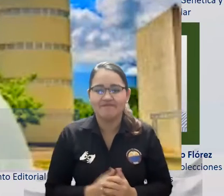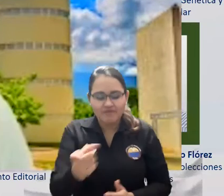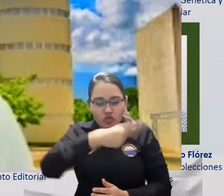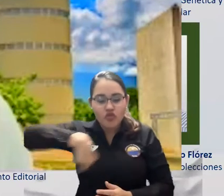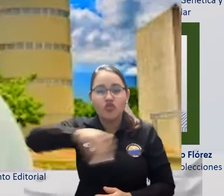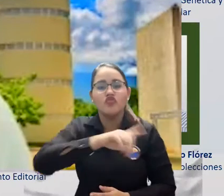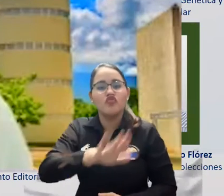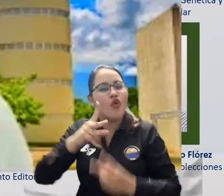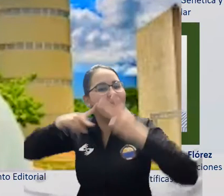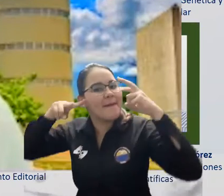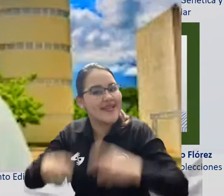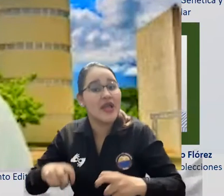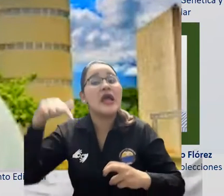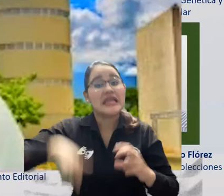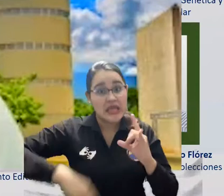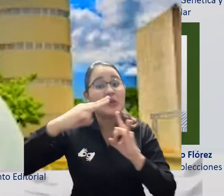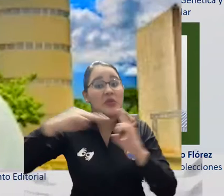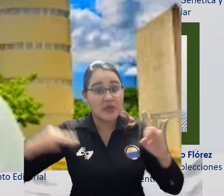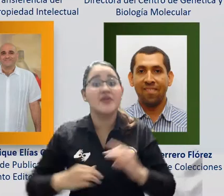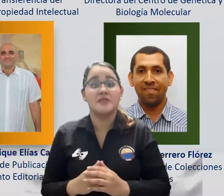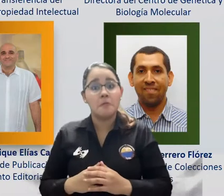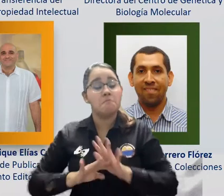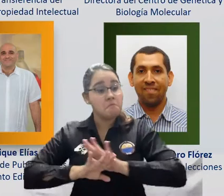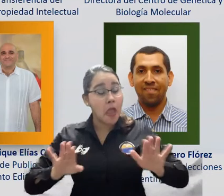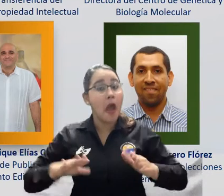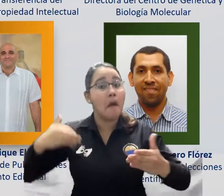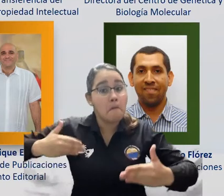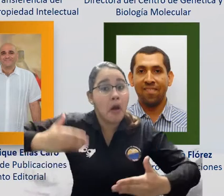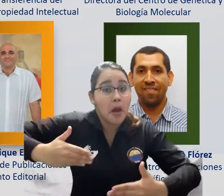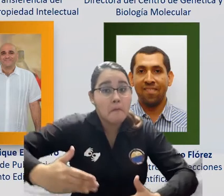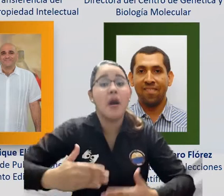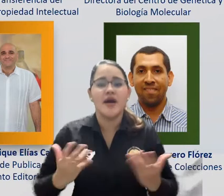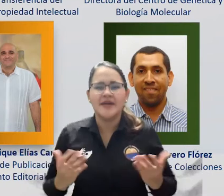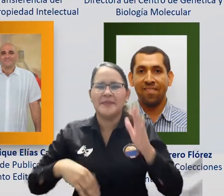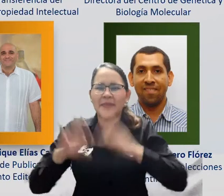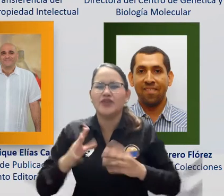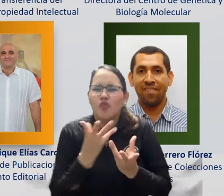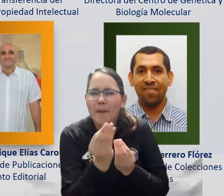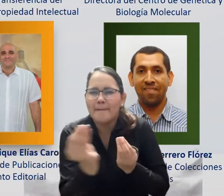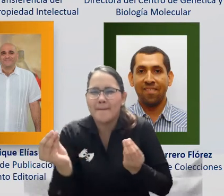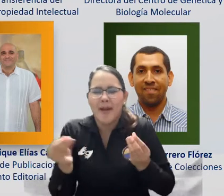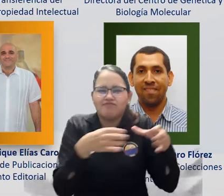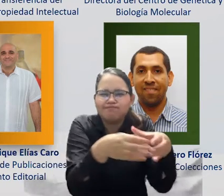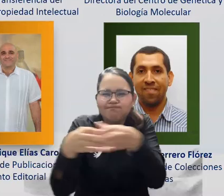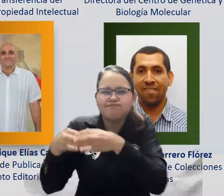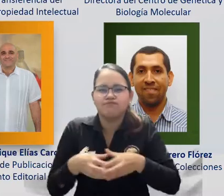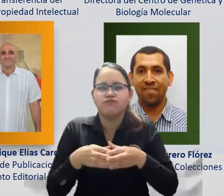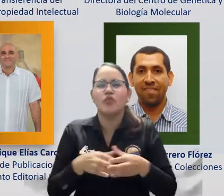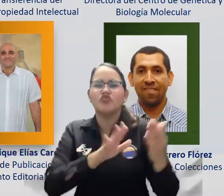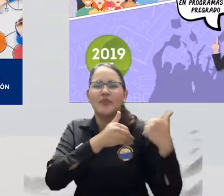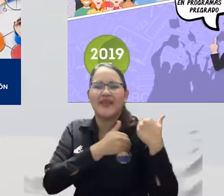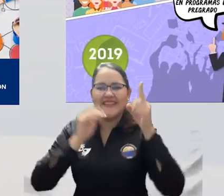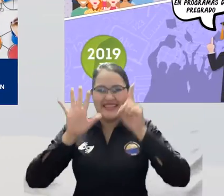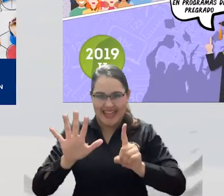Vicerrectoría de Investigación de la Universidad en este momento tiene formalmente seis unidades que la componen, seis unidades